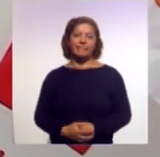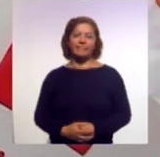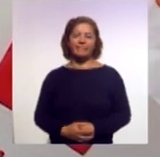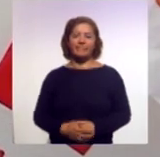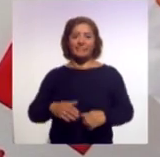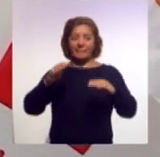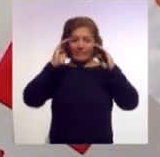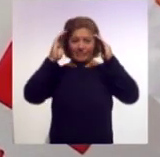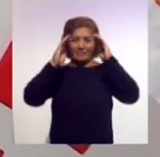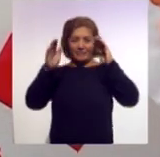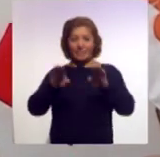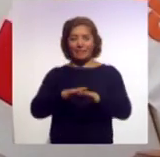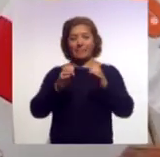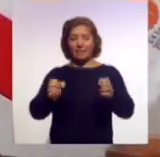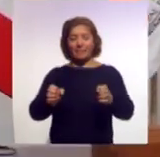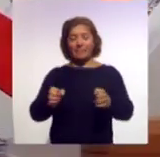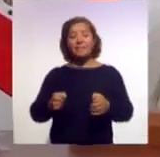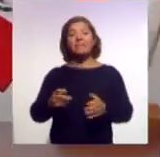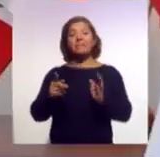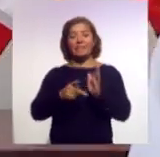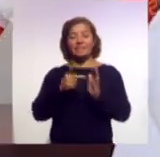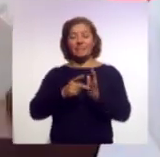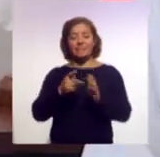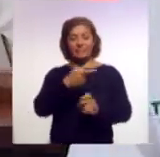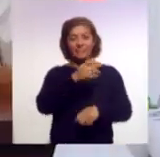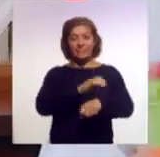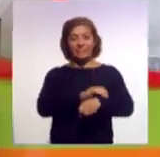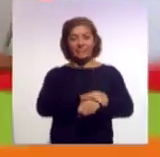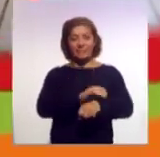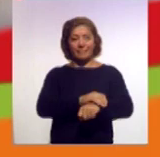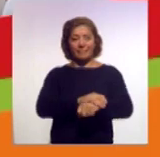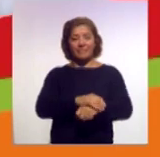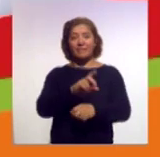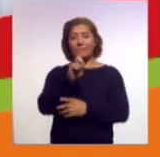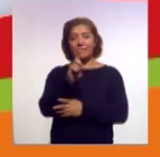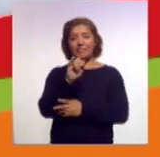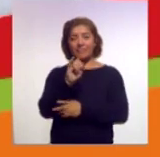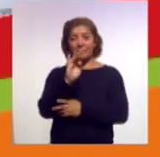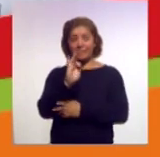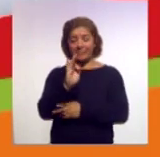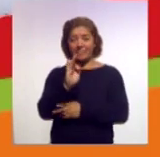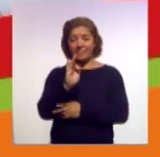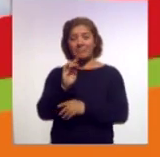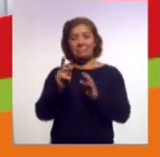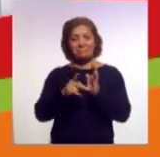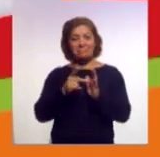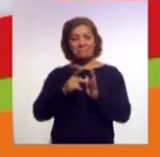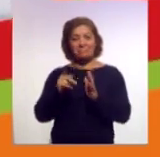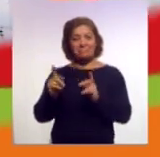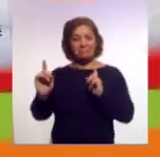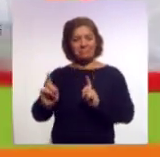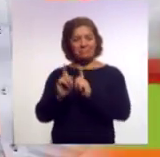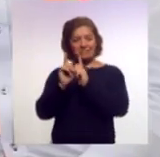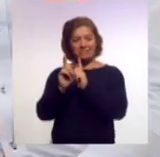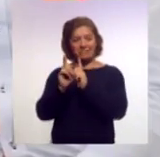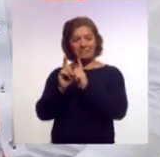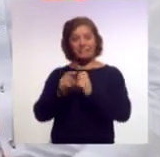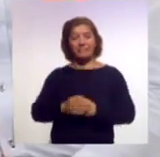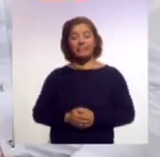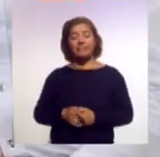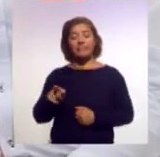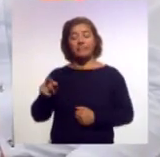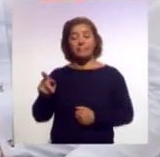Hola, ¿cómo están? Estamos de nuevo con nuestros amigos del Sistema Estatal DIF y específicamente, bueno, pues de la